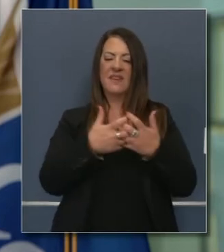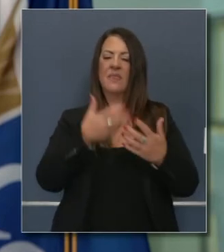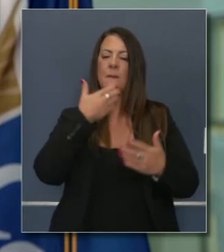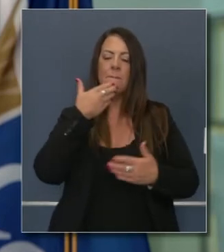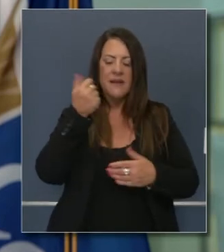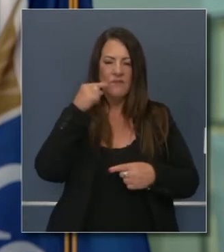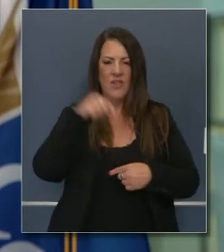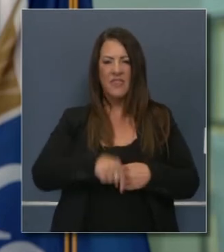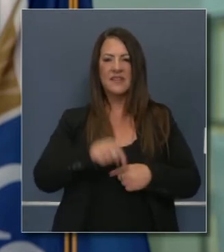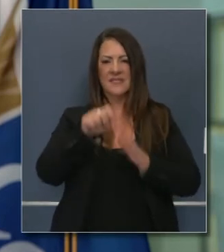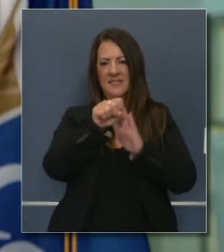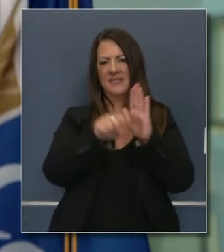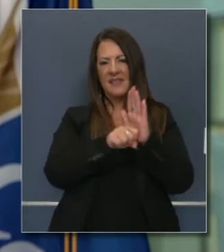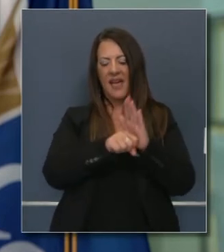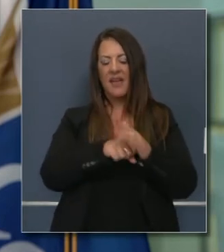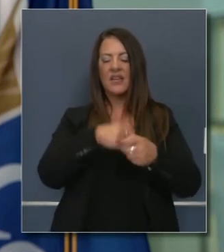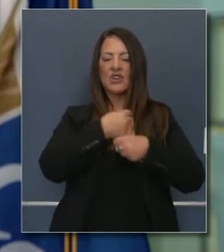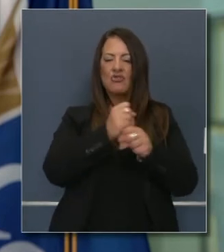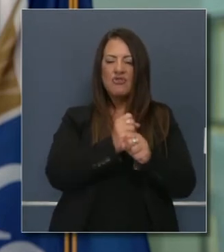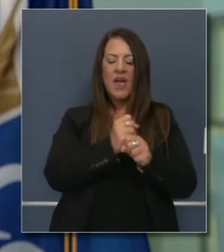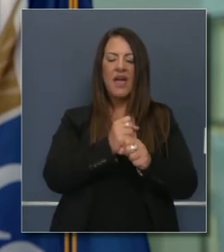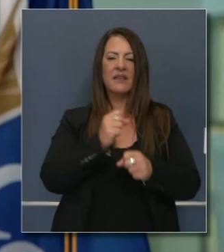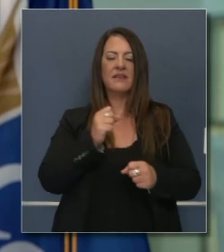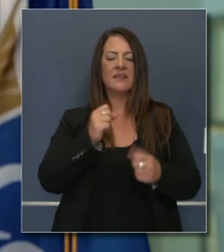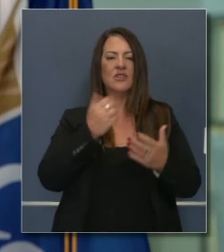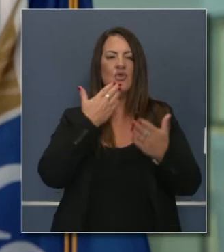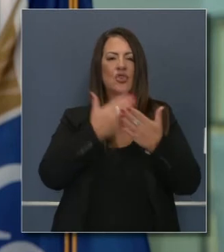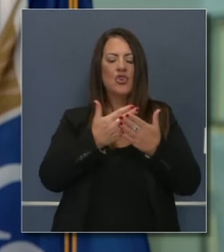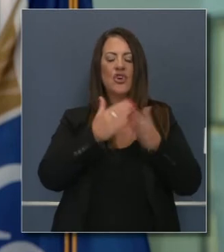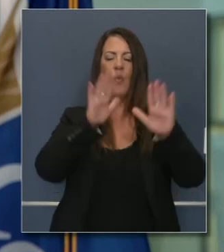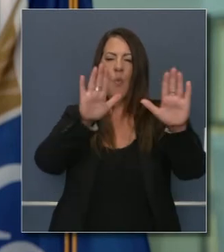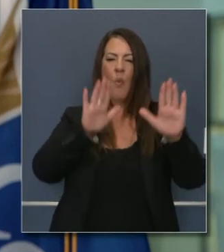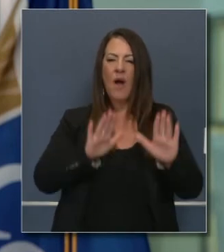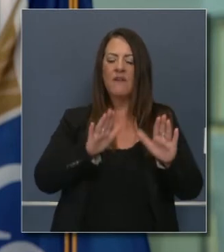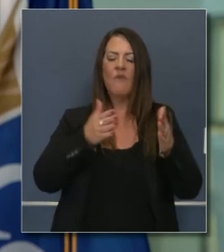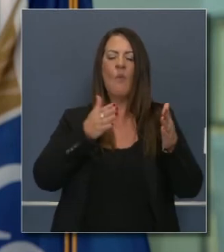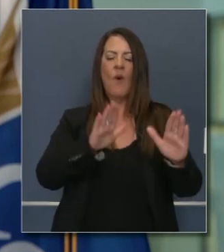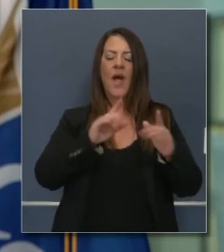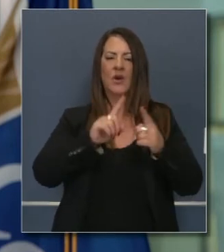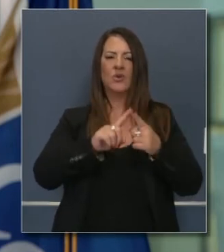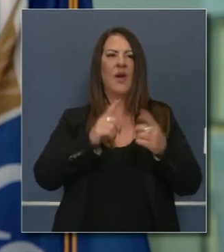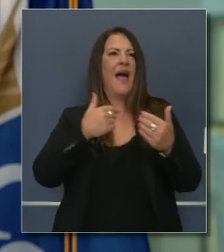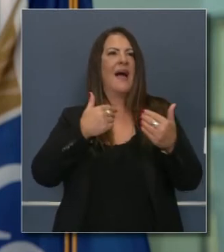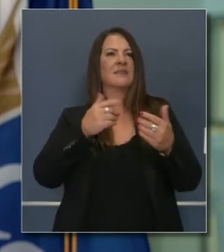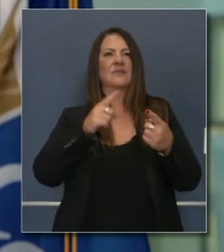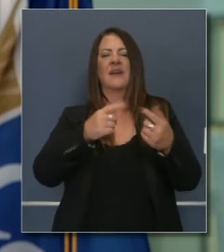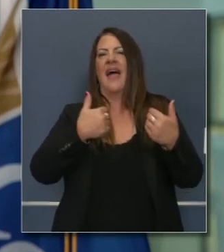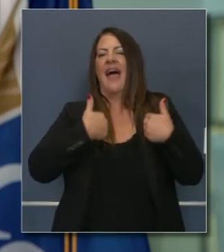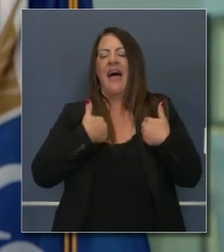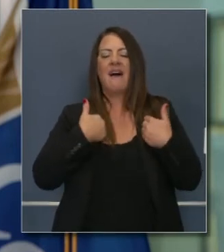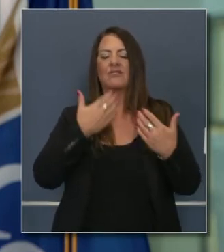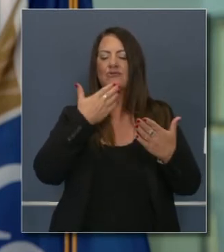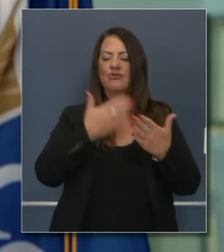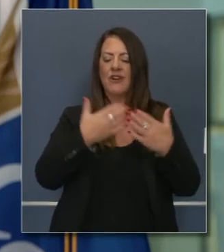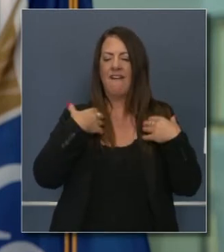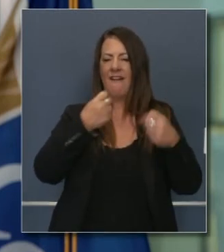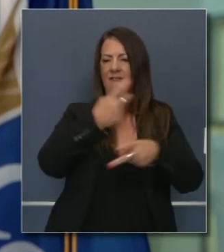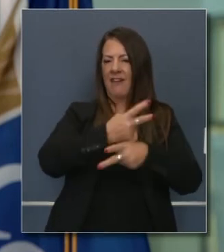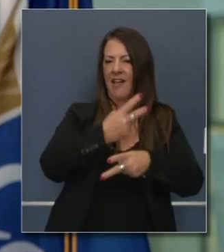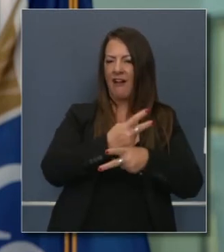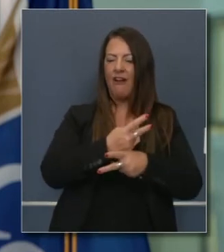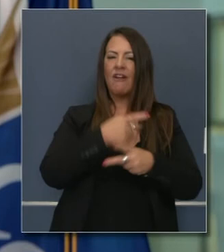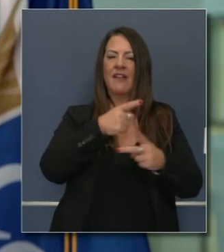del Estado creando una dinámica donde nosotros podemos acelerar nuestra reforma de cuidado de la salud y tener un